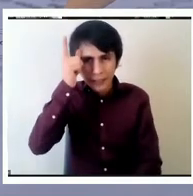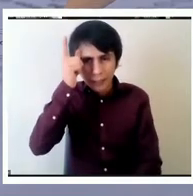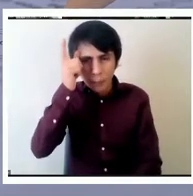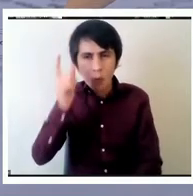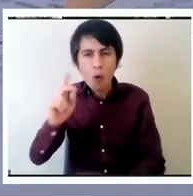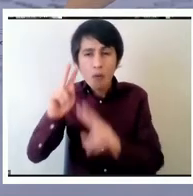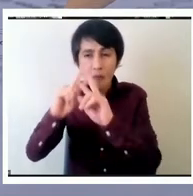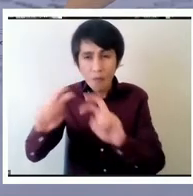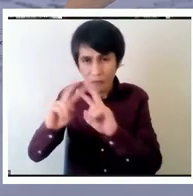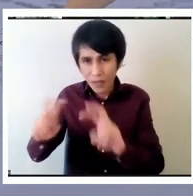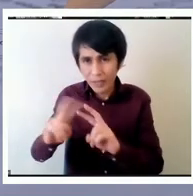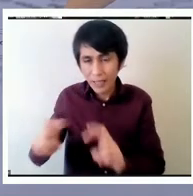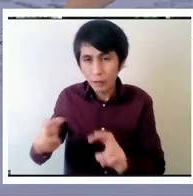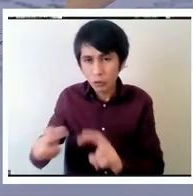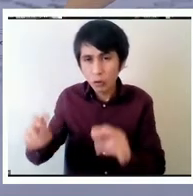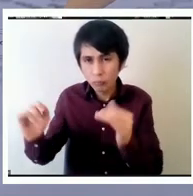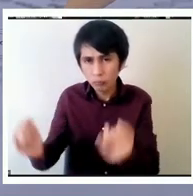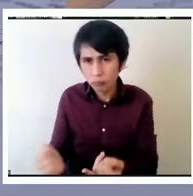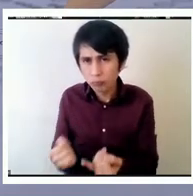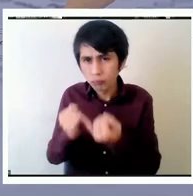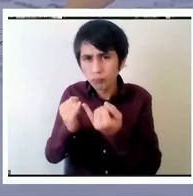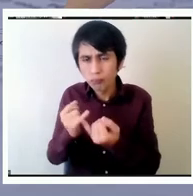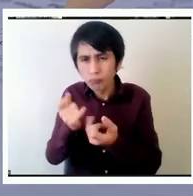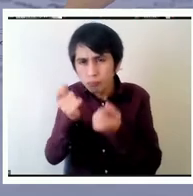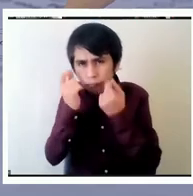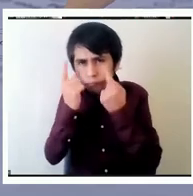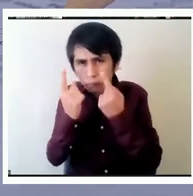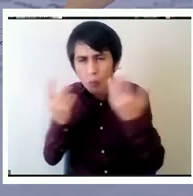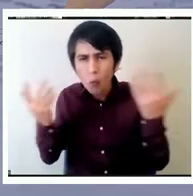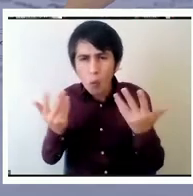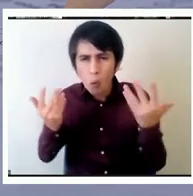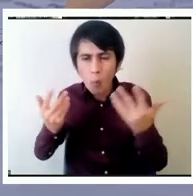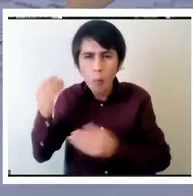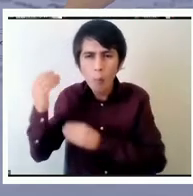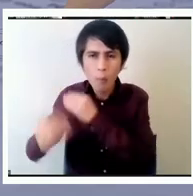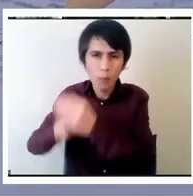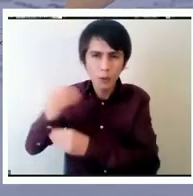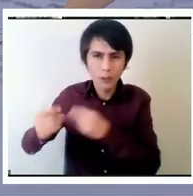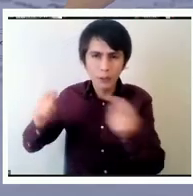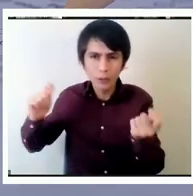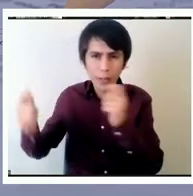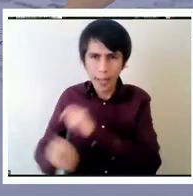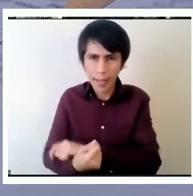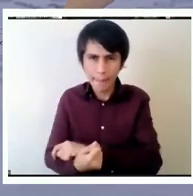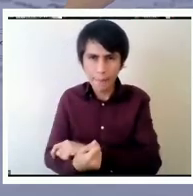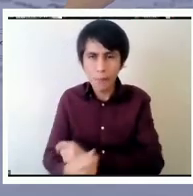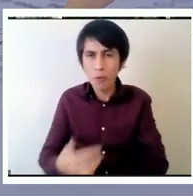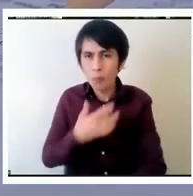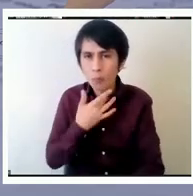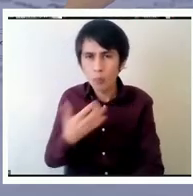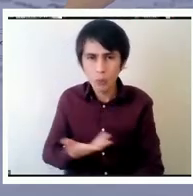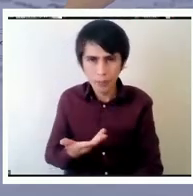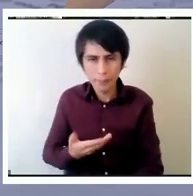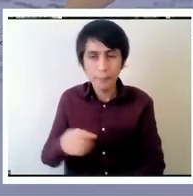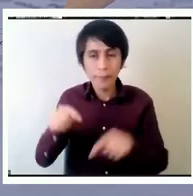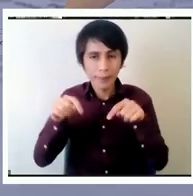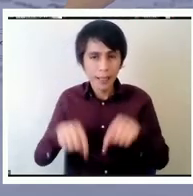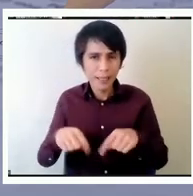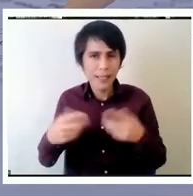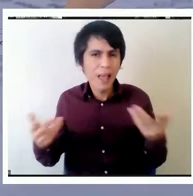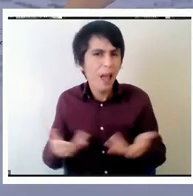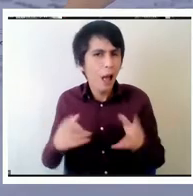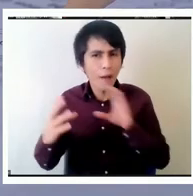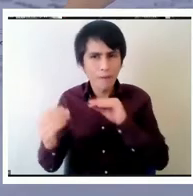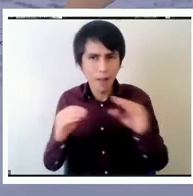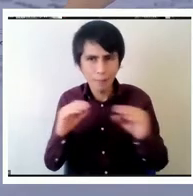los procesos de cambio porque lo que estamos tratando de hablar aquí es fundamentalmente un cambio